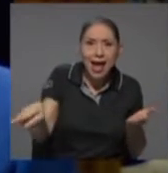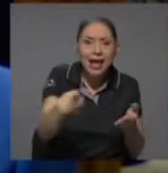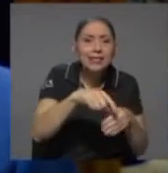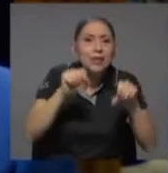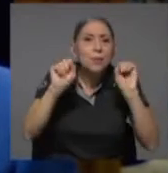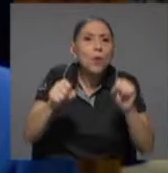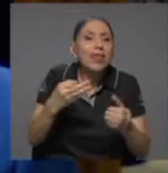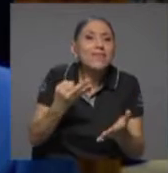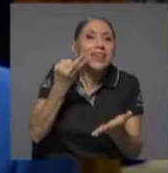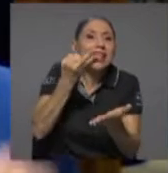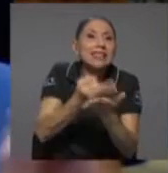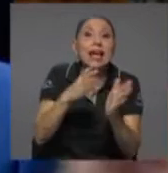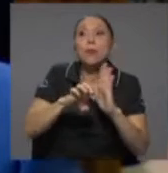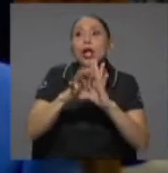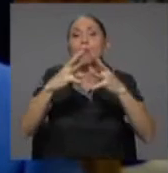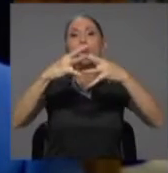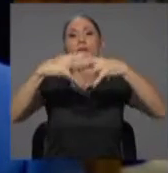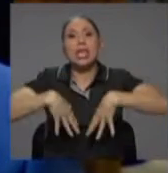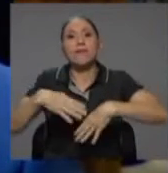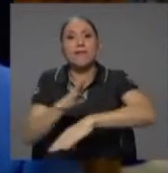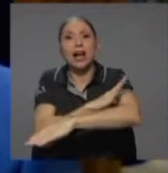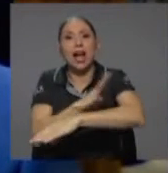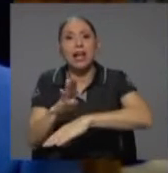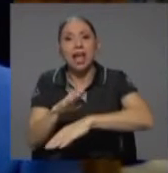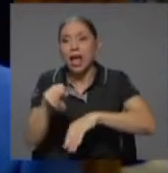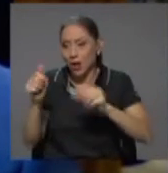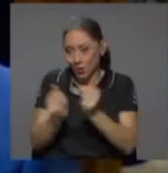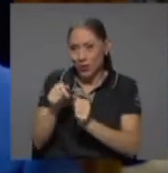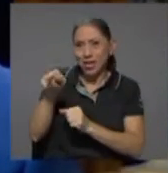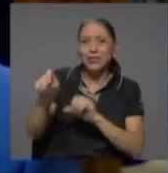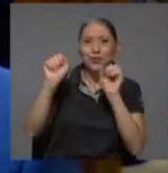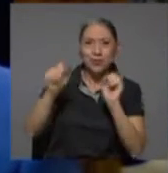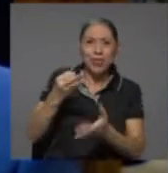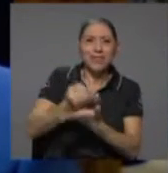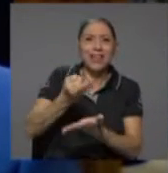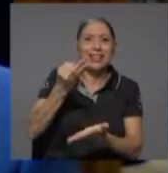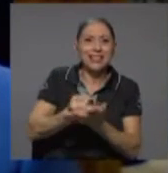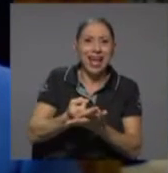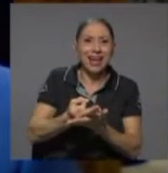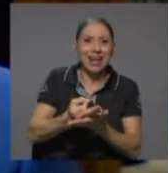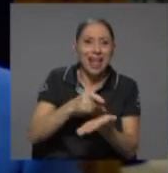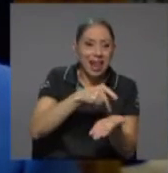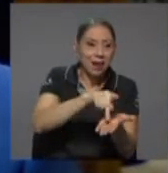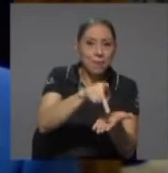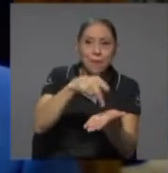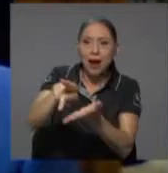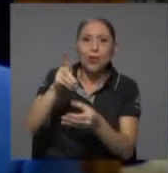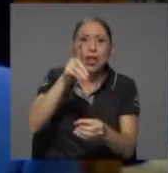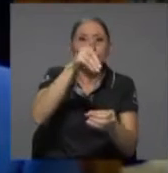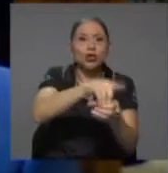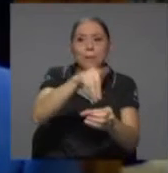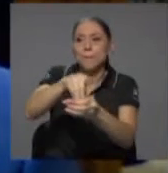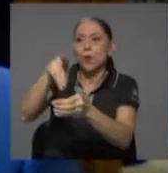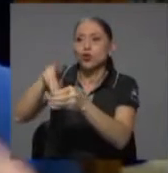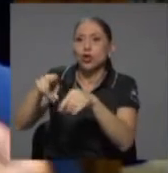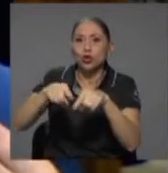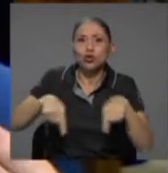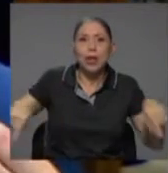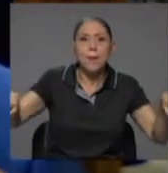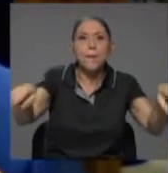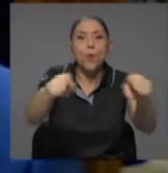en caso de que haya una quiebra bancaria, el pago de los depósitos del público en esa entidad bancaria. ¿Y por qué esto es importante?